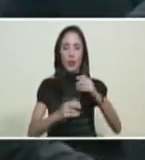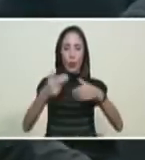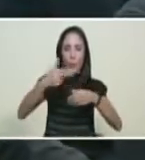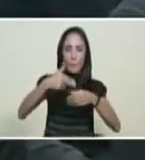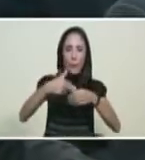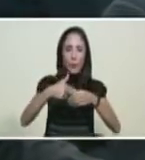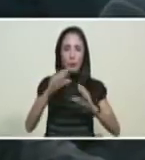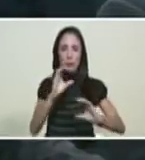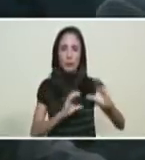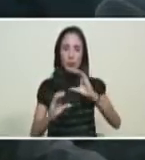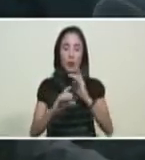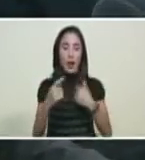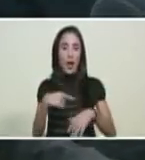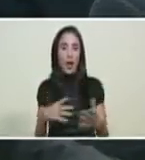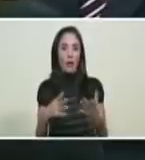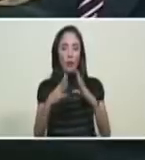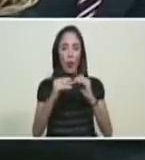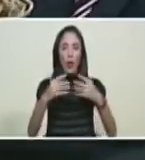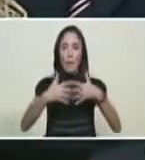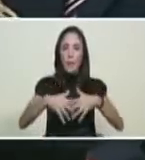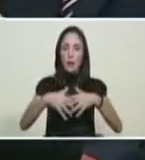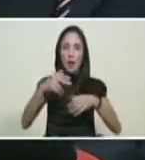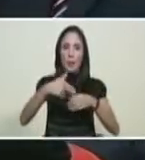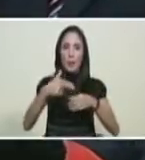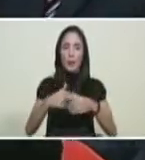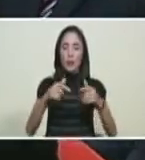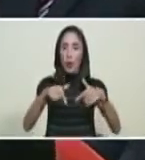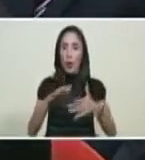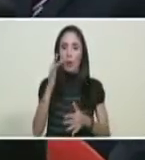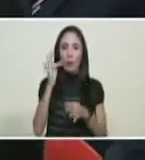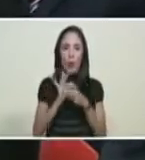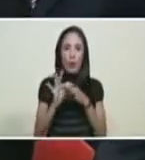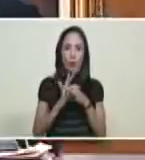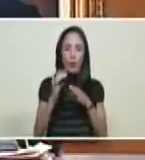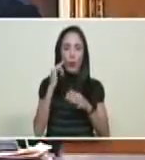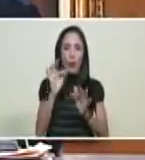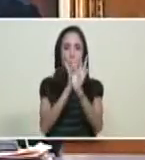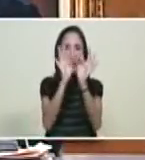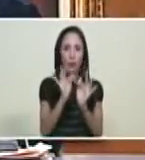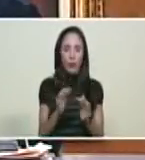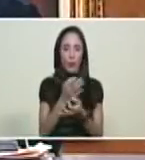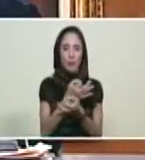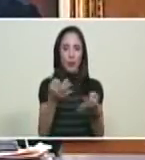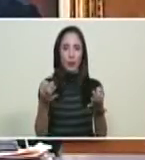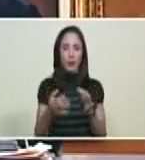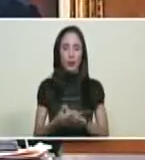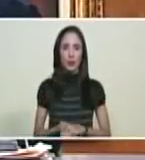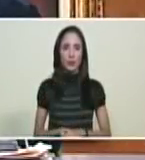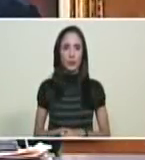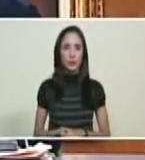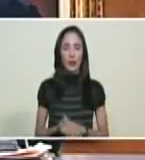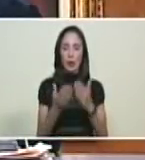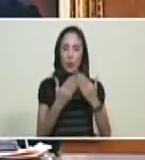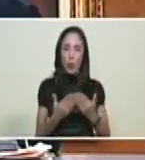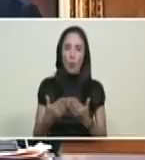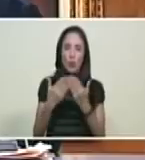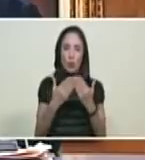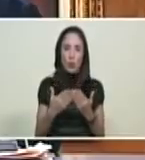nuestra poderosa industria. Hoy estamos logrando una fórmula digna de estudio.